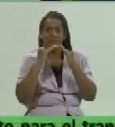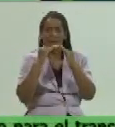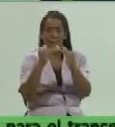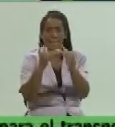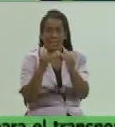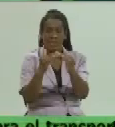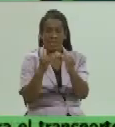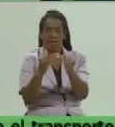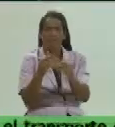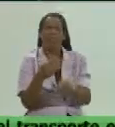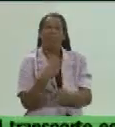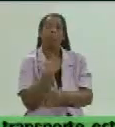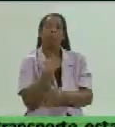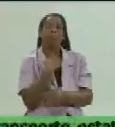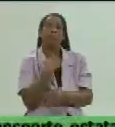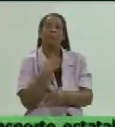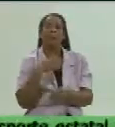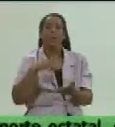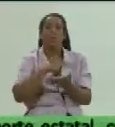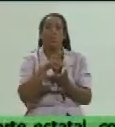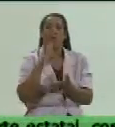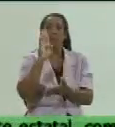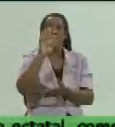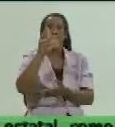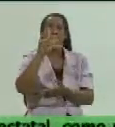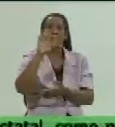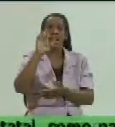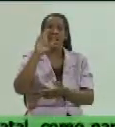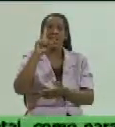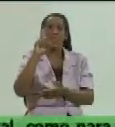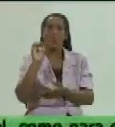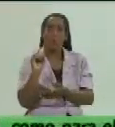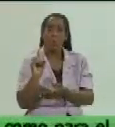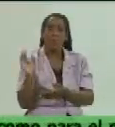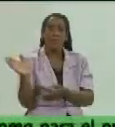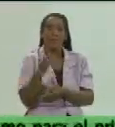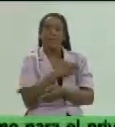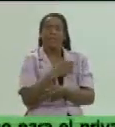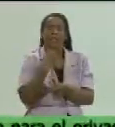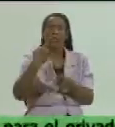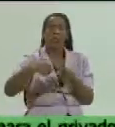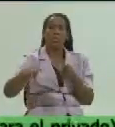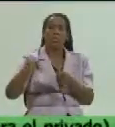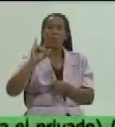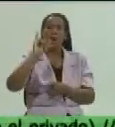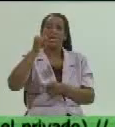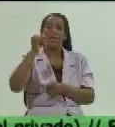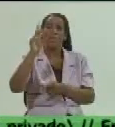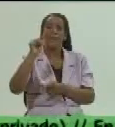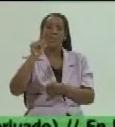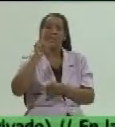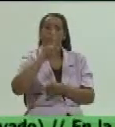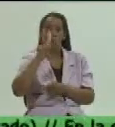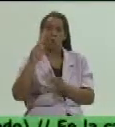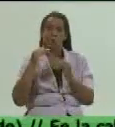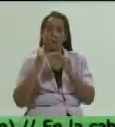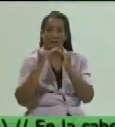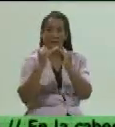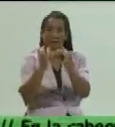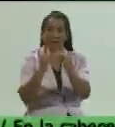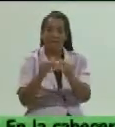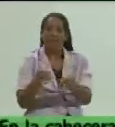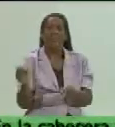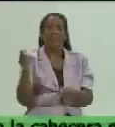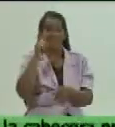porcina en el bleo de 12 naves porcina en el integral 2 de Menéndez también la culminación de la industria procesadora